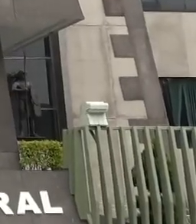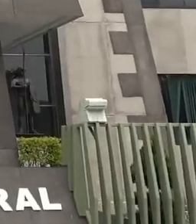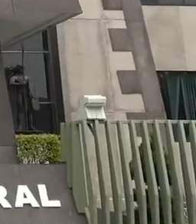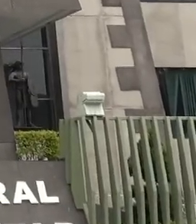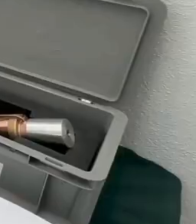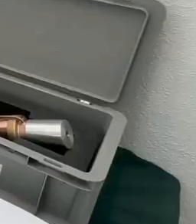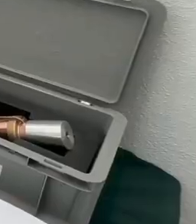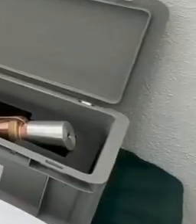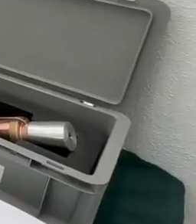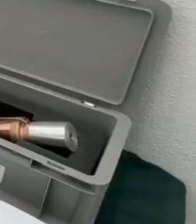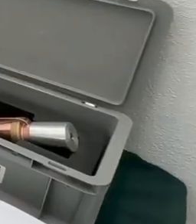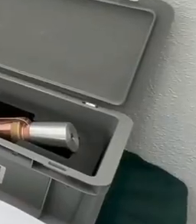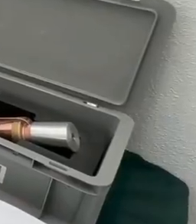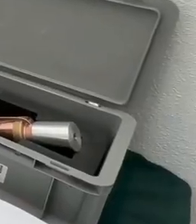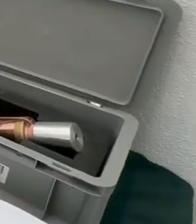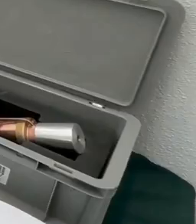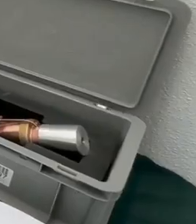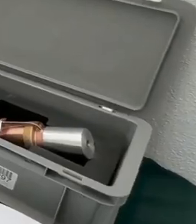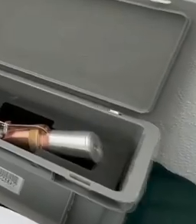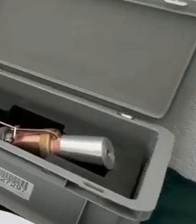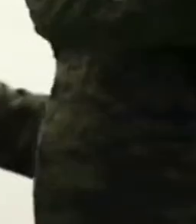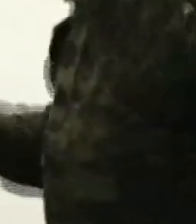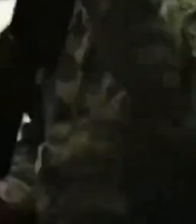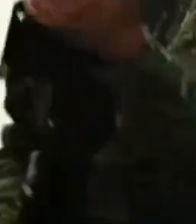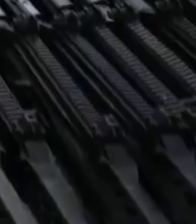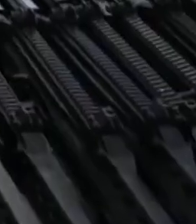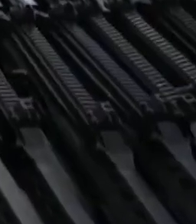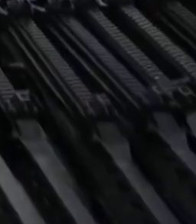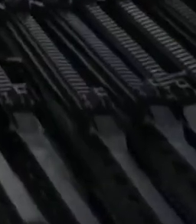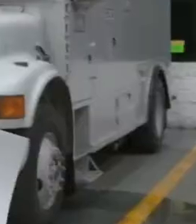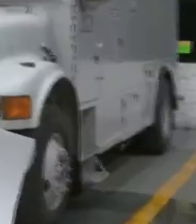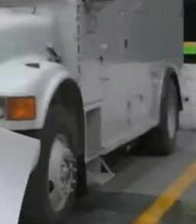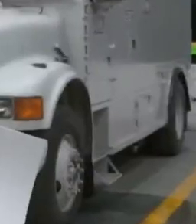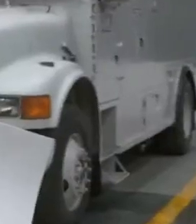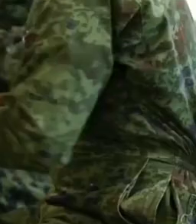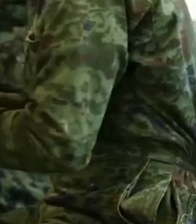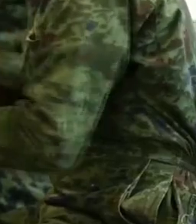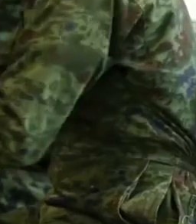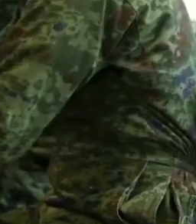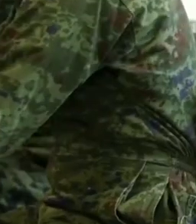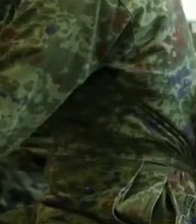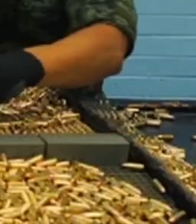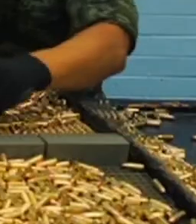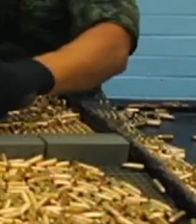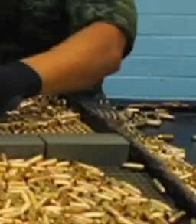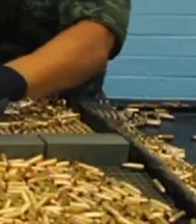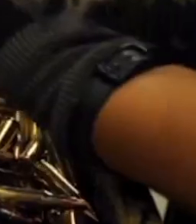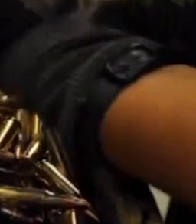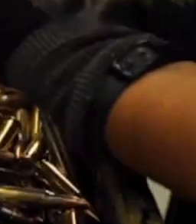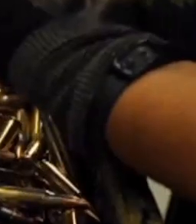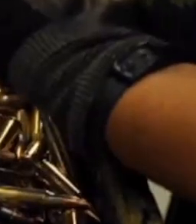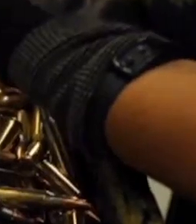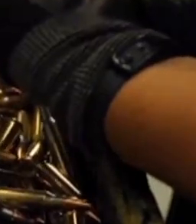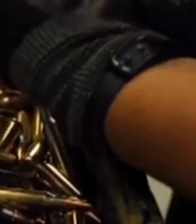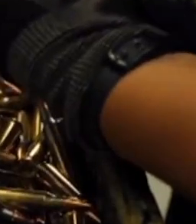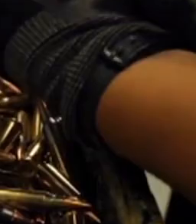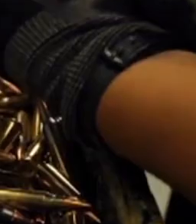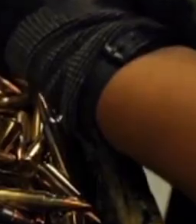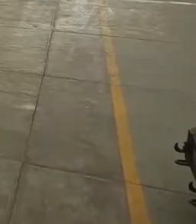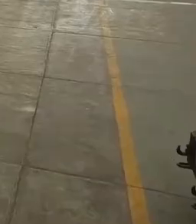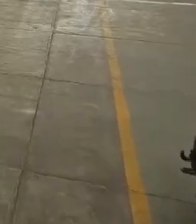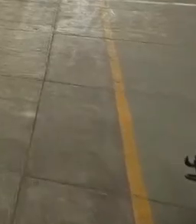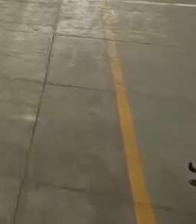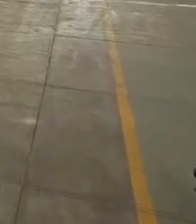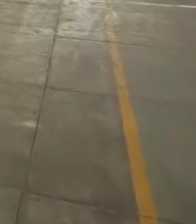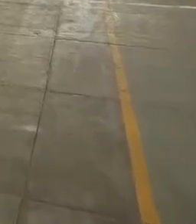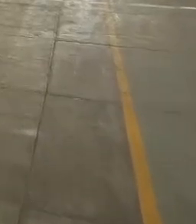acorde a las necesidades, con la misión de investigar, diseñar y desarrollar tecnología para producir, ensamblar y mantener el